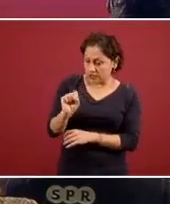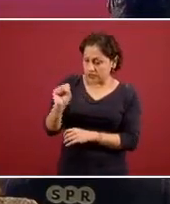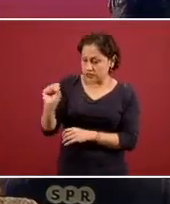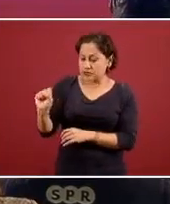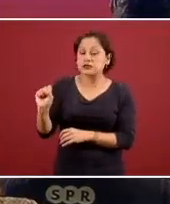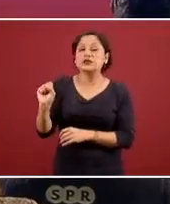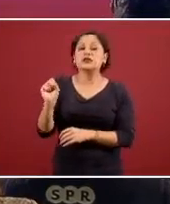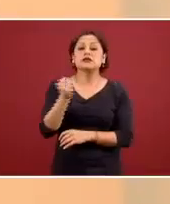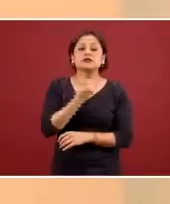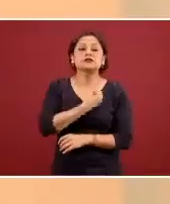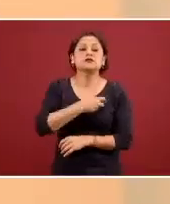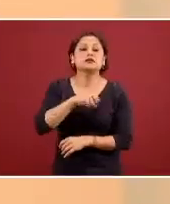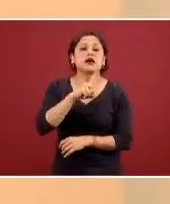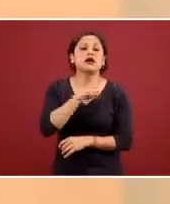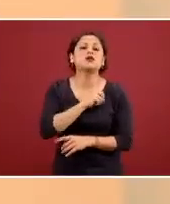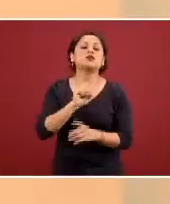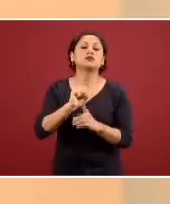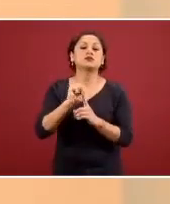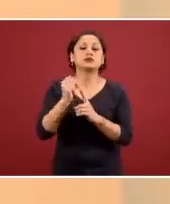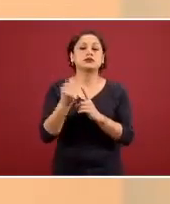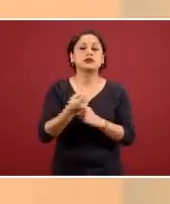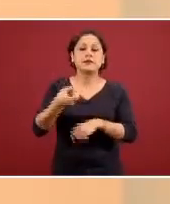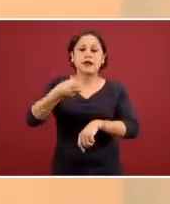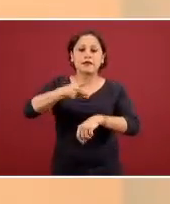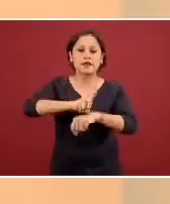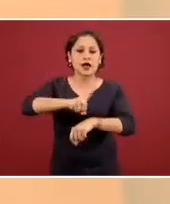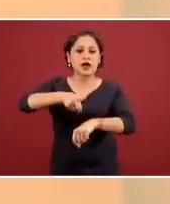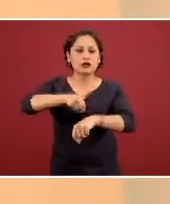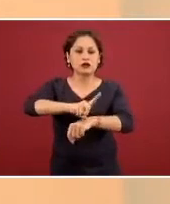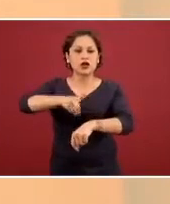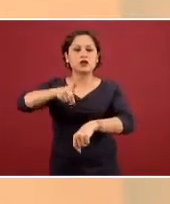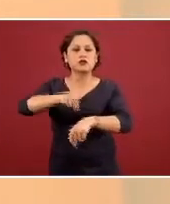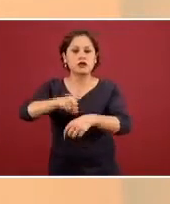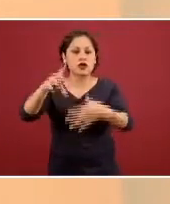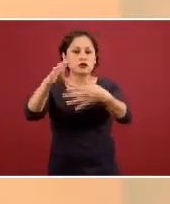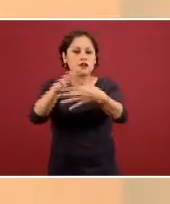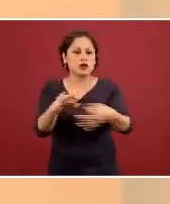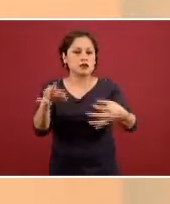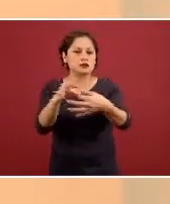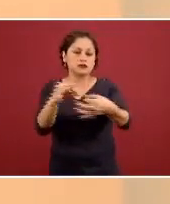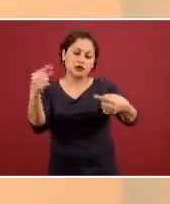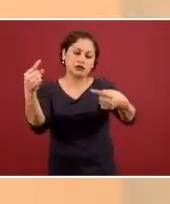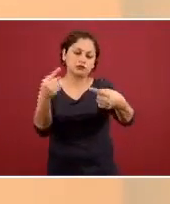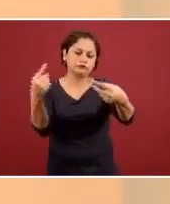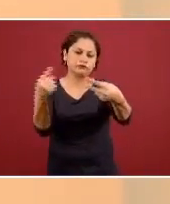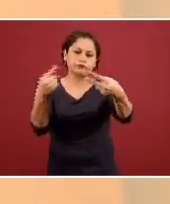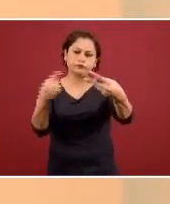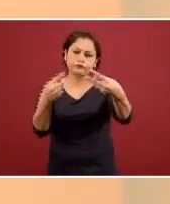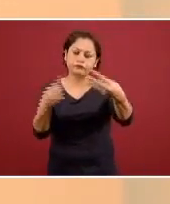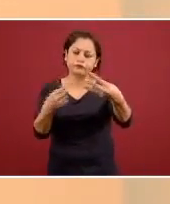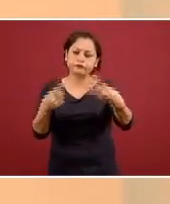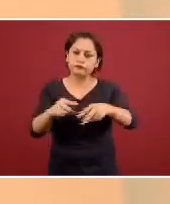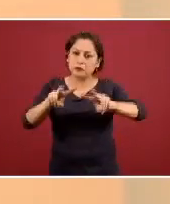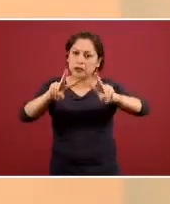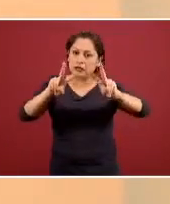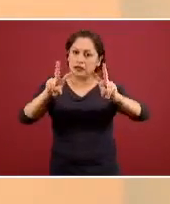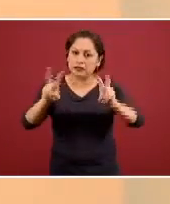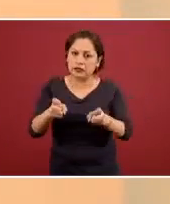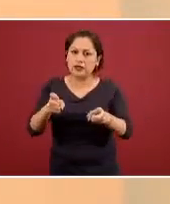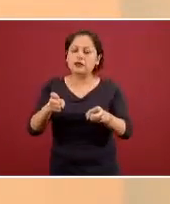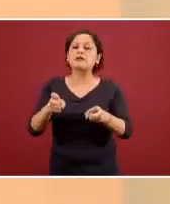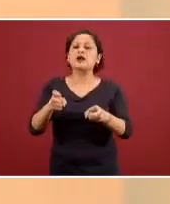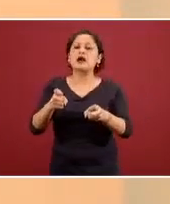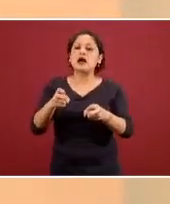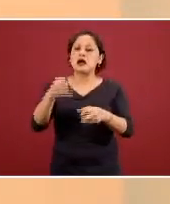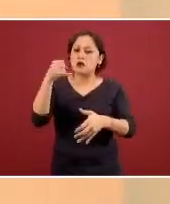todos habrán visto nos mantiene día con día con datos muy precisos muy técnicos al alcance